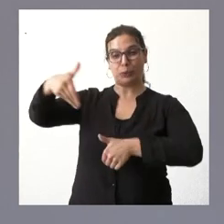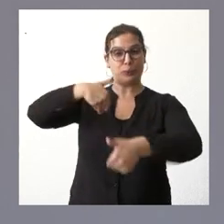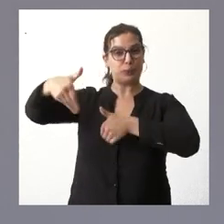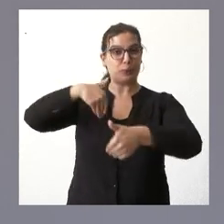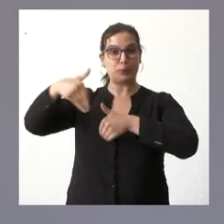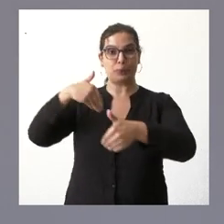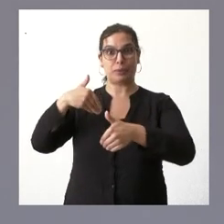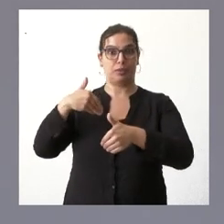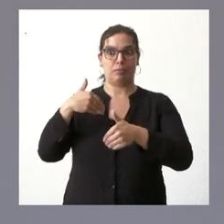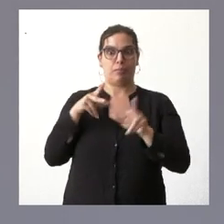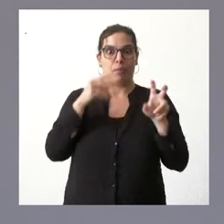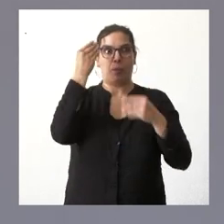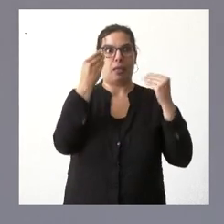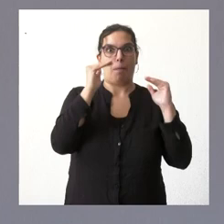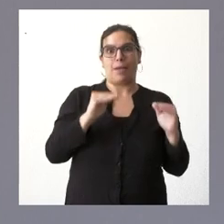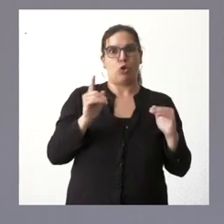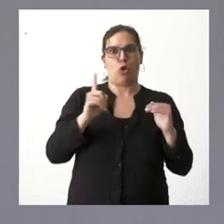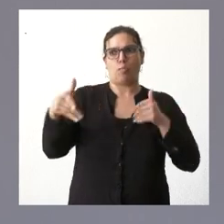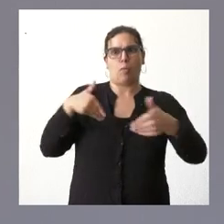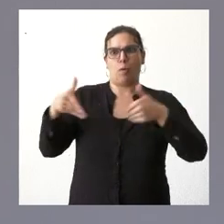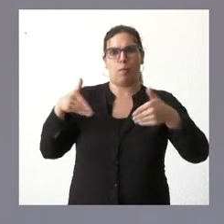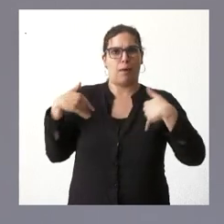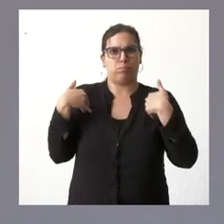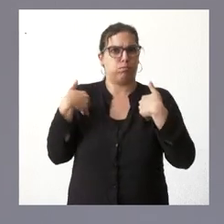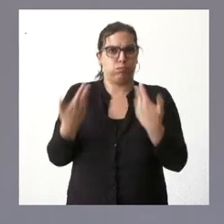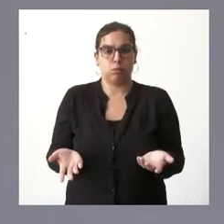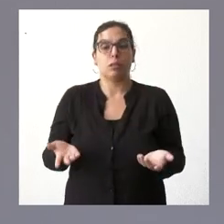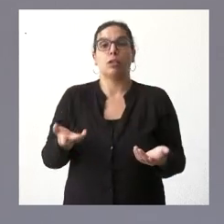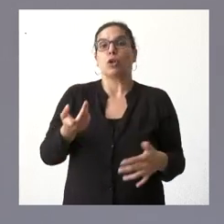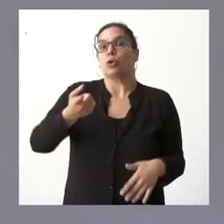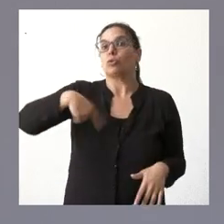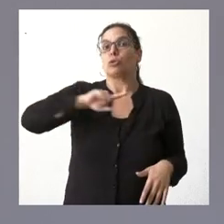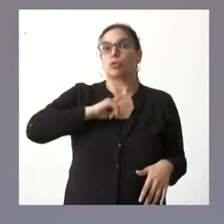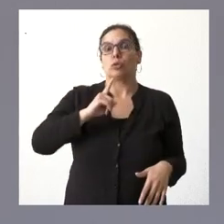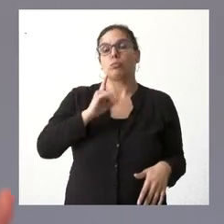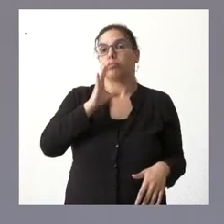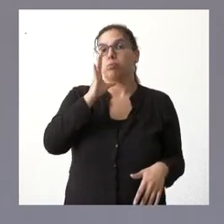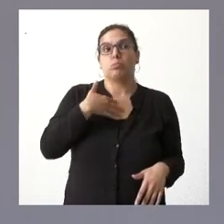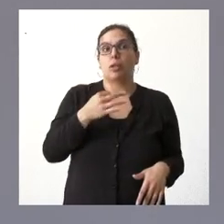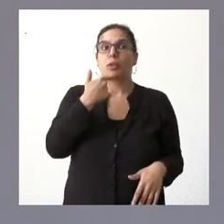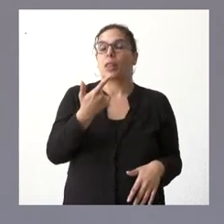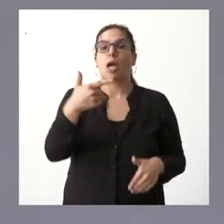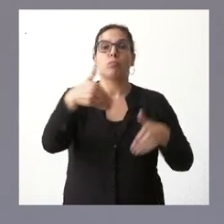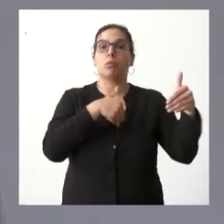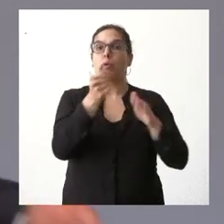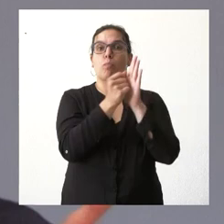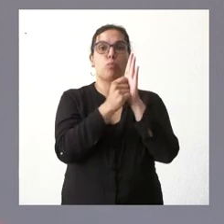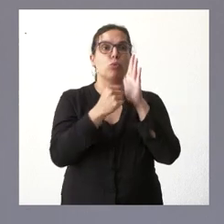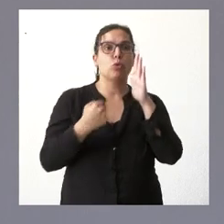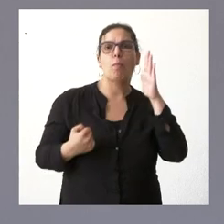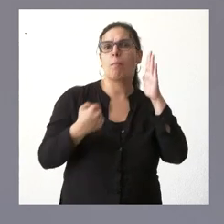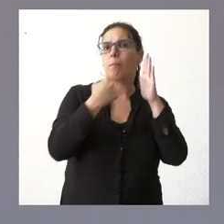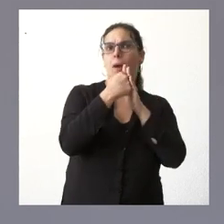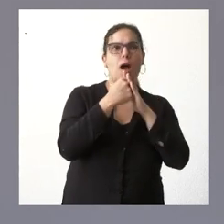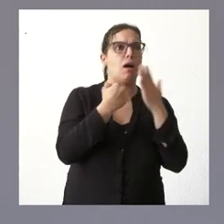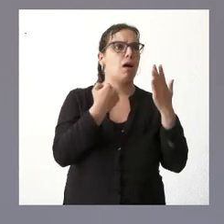las previsiones iniciales nosotros podíamos haber optado simplemente por otorgar a aquellas que tenían más puntuación o aquellas que se hubieran